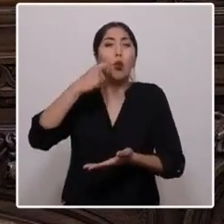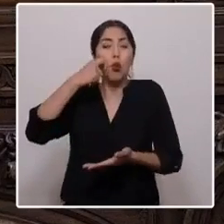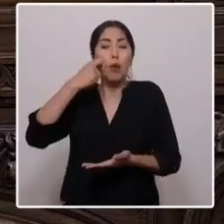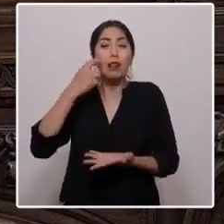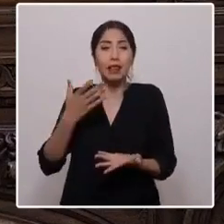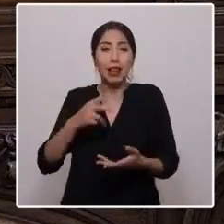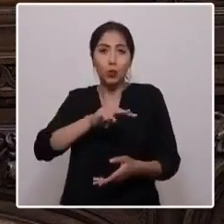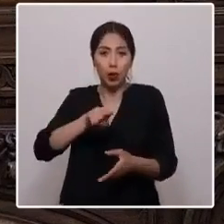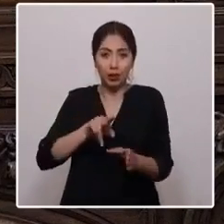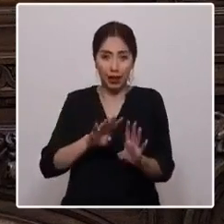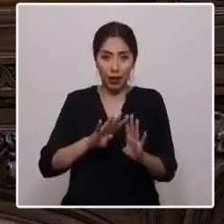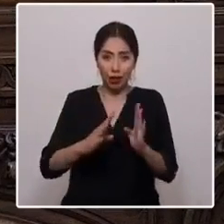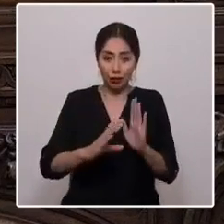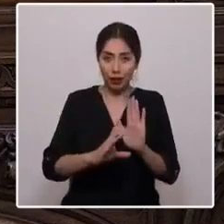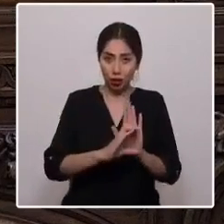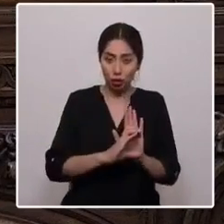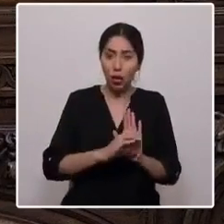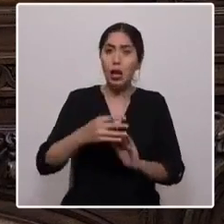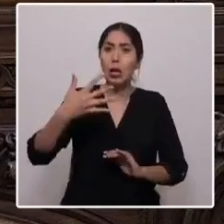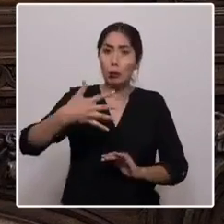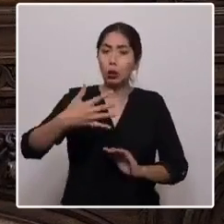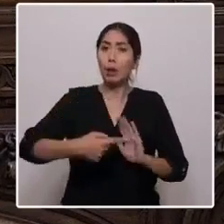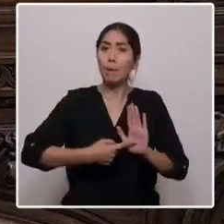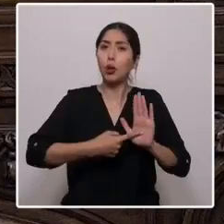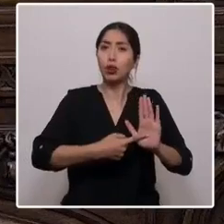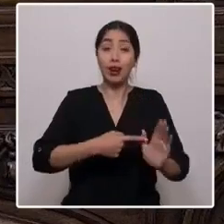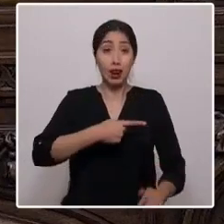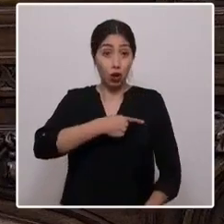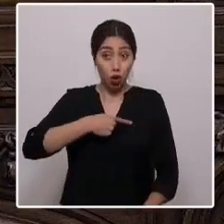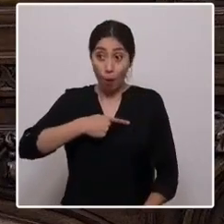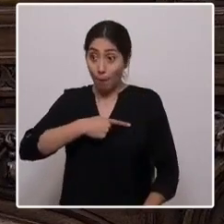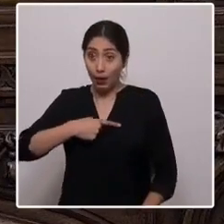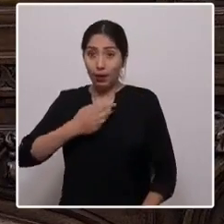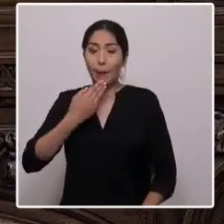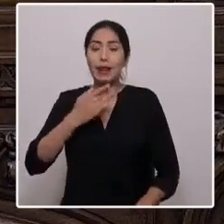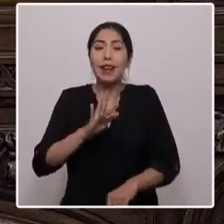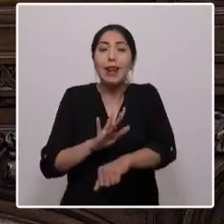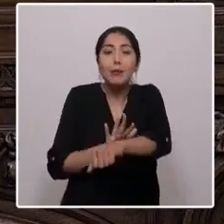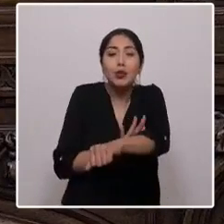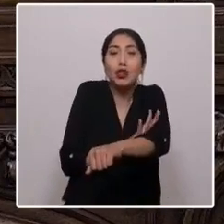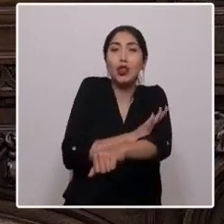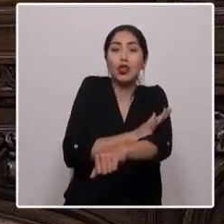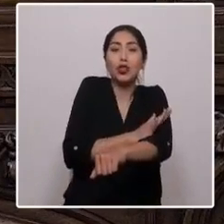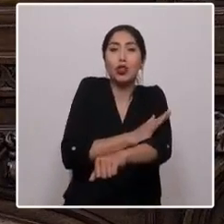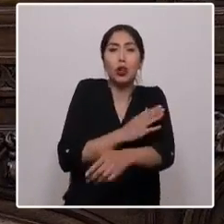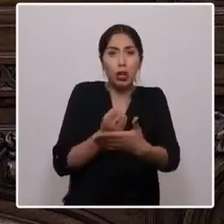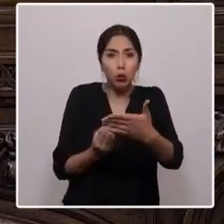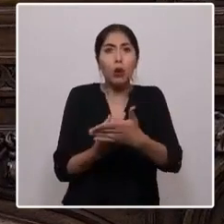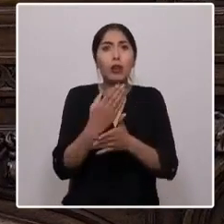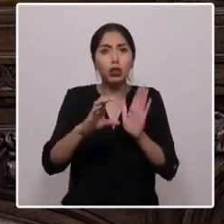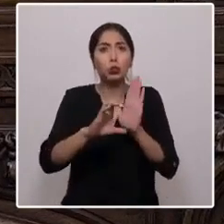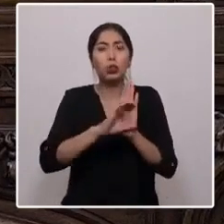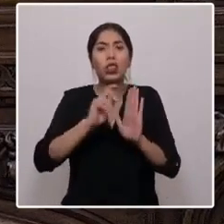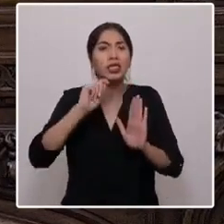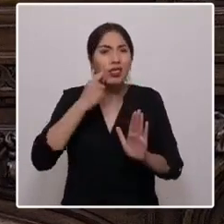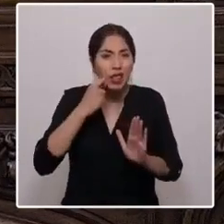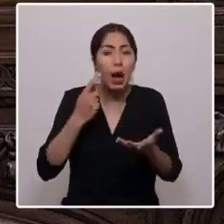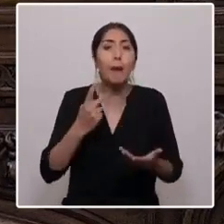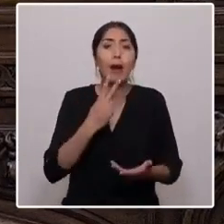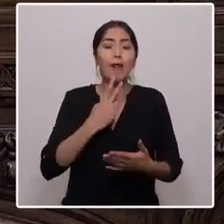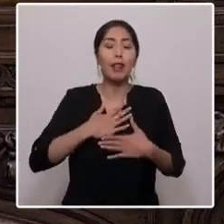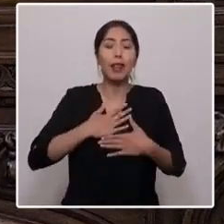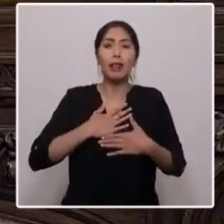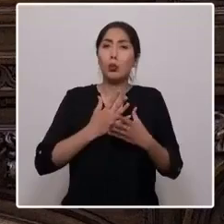Es importante mostrar con nombres y emociones lo que una nueva constitución significará para la vida de tantas personas.